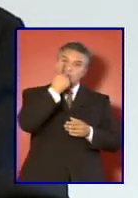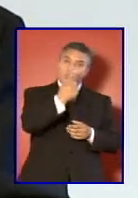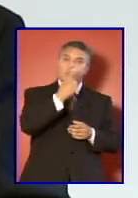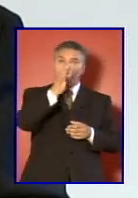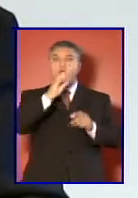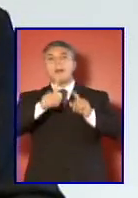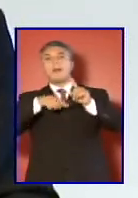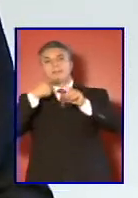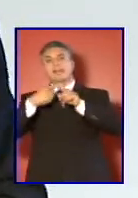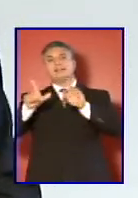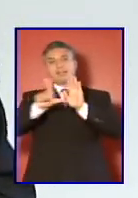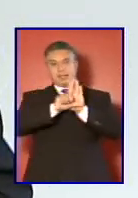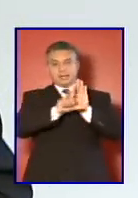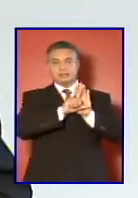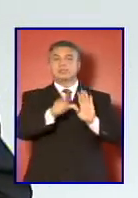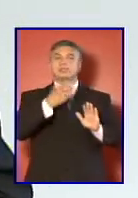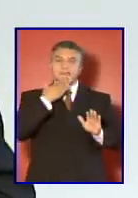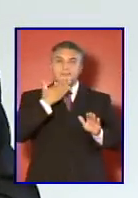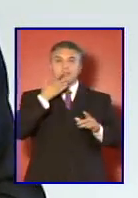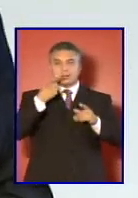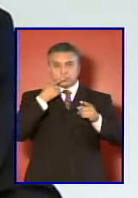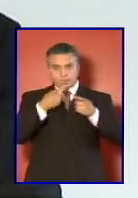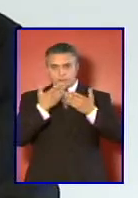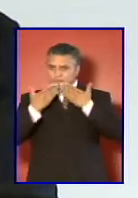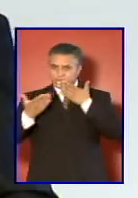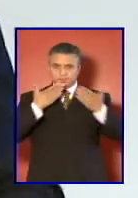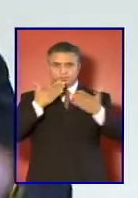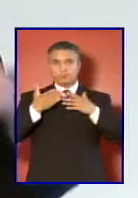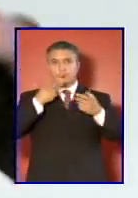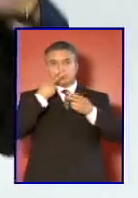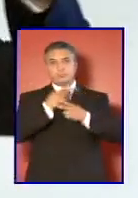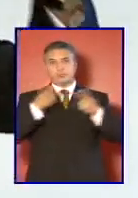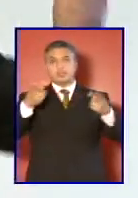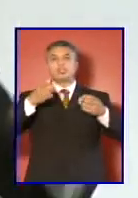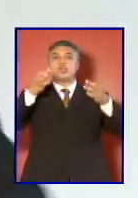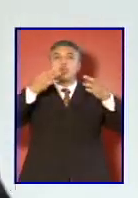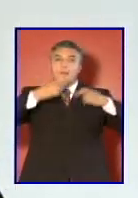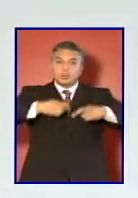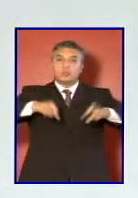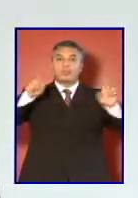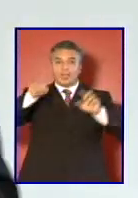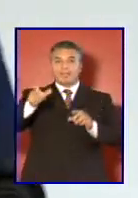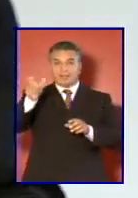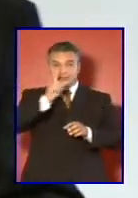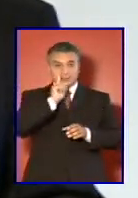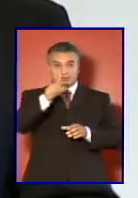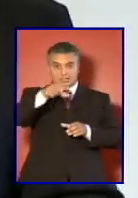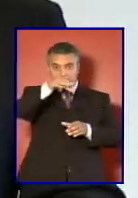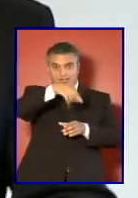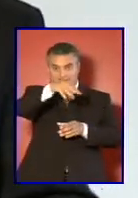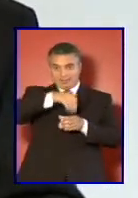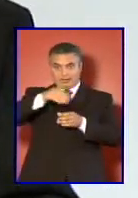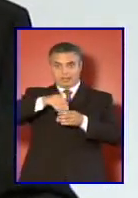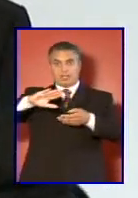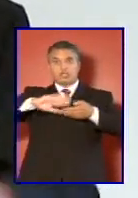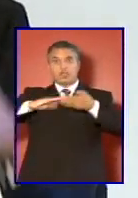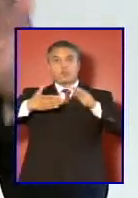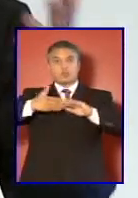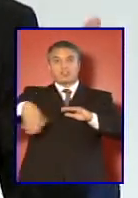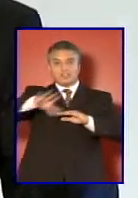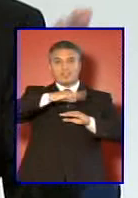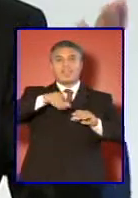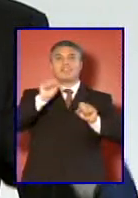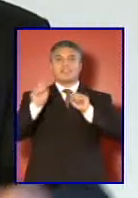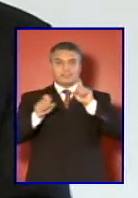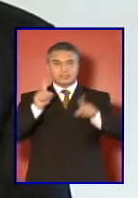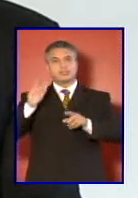más leyes con lo cual también va a haber discusión pública y oportunidad para que estos integrantes de la comunidad de defensa sean